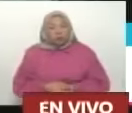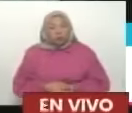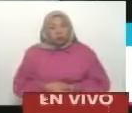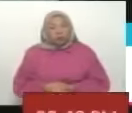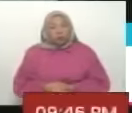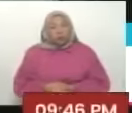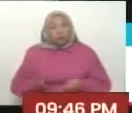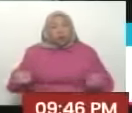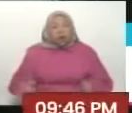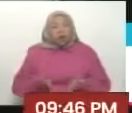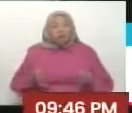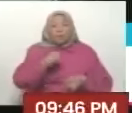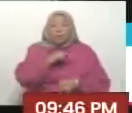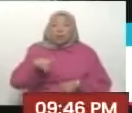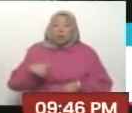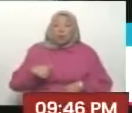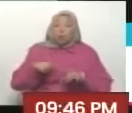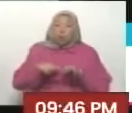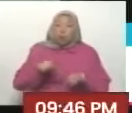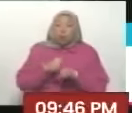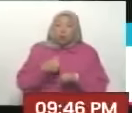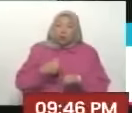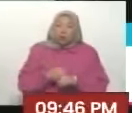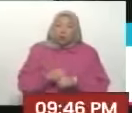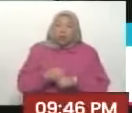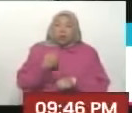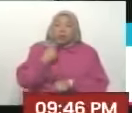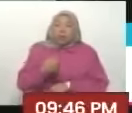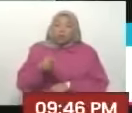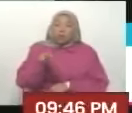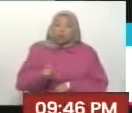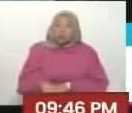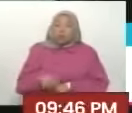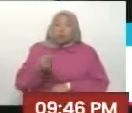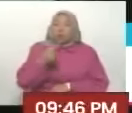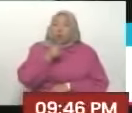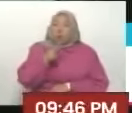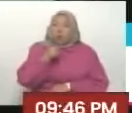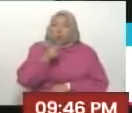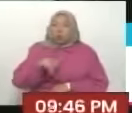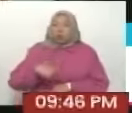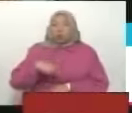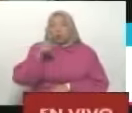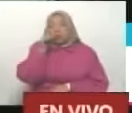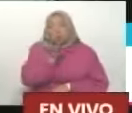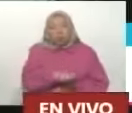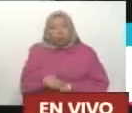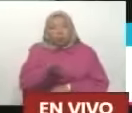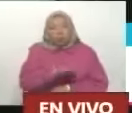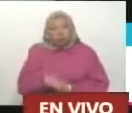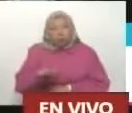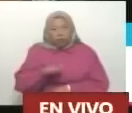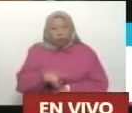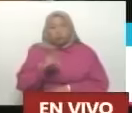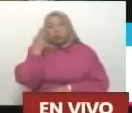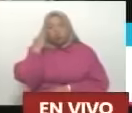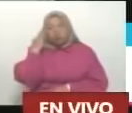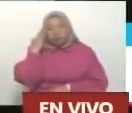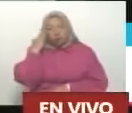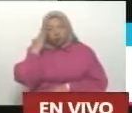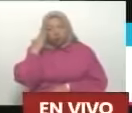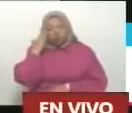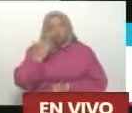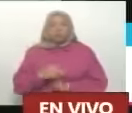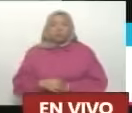el imperio sigue acechándonos y sigue diciendo barbaridades de nuestro pueblo, como usted lo ha venido diciendo.